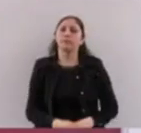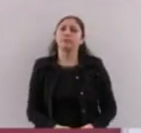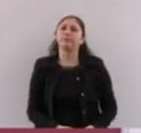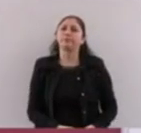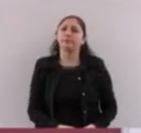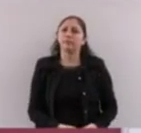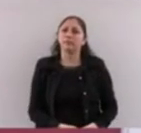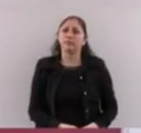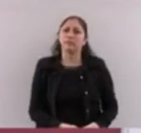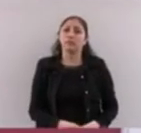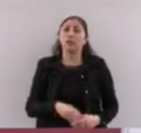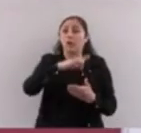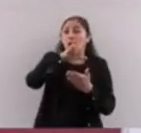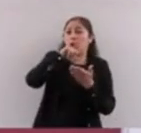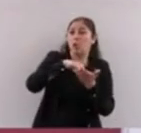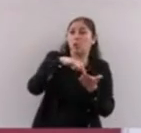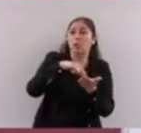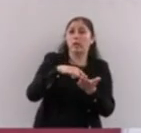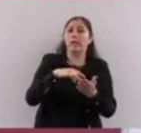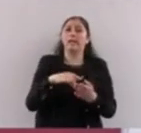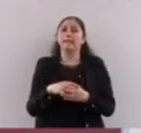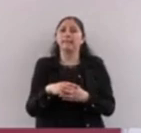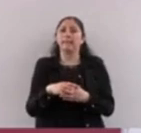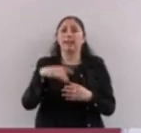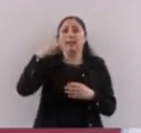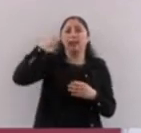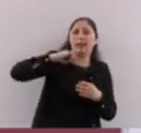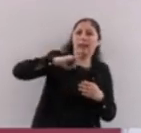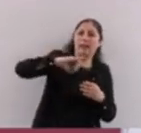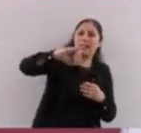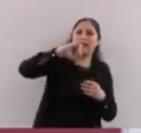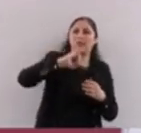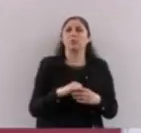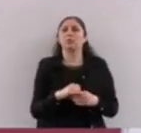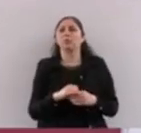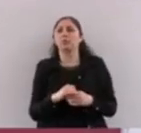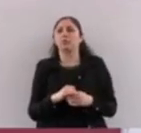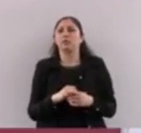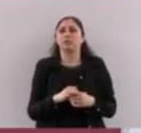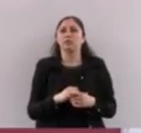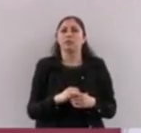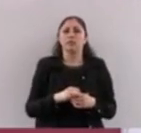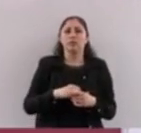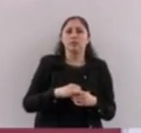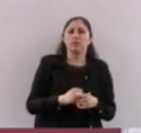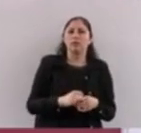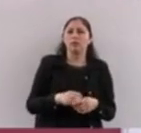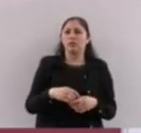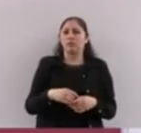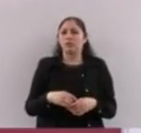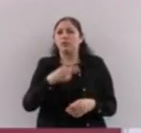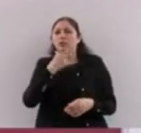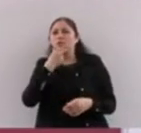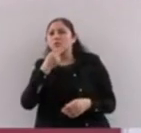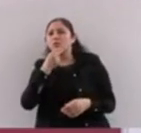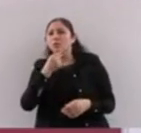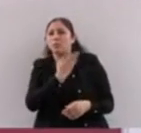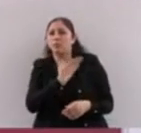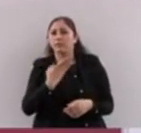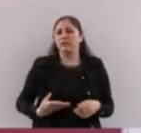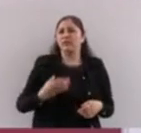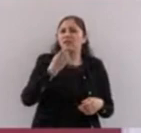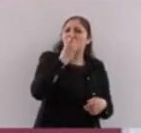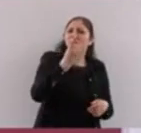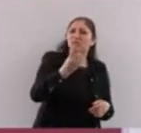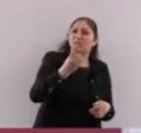tipo. Pero hay lugares allá donde el presidente le llama el México profundo, donde no hay